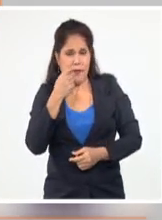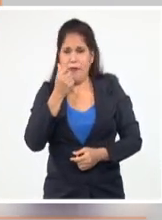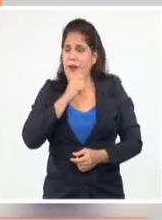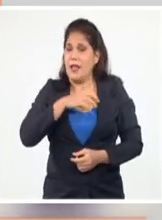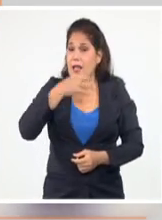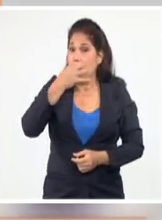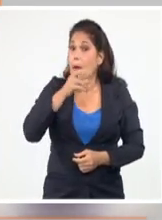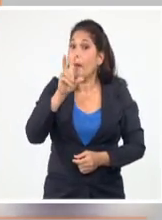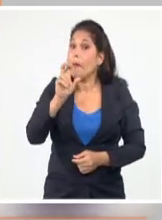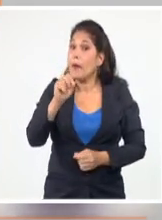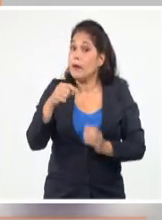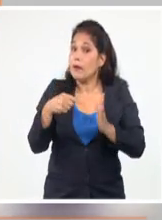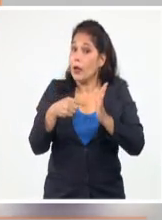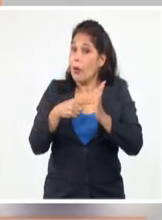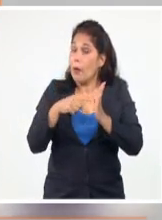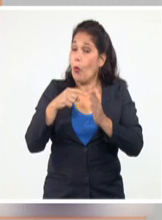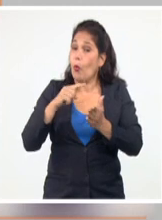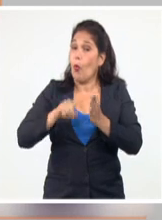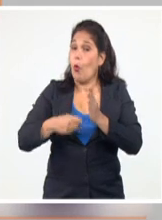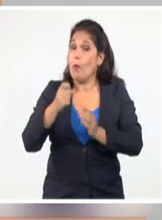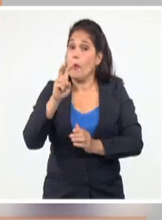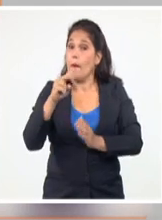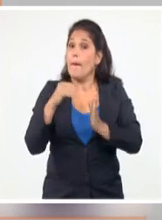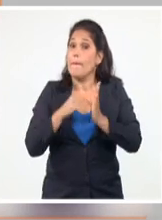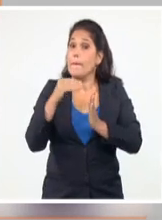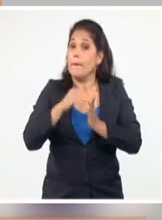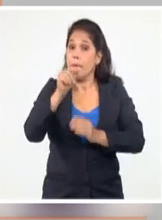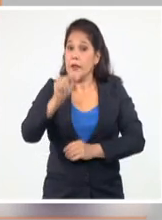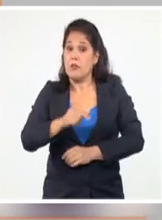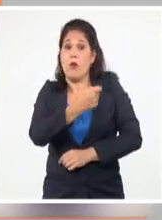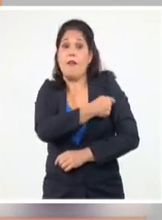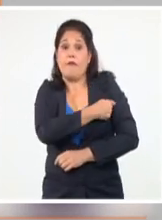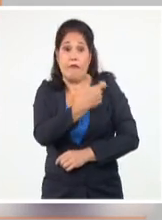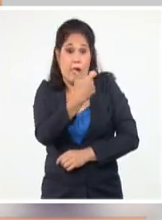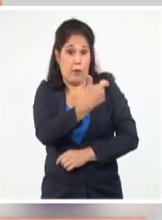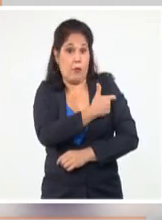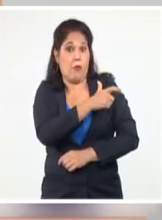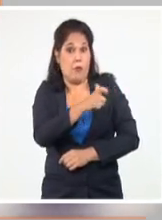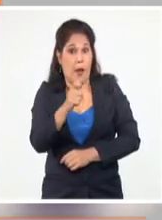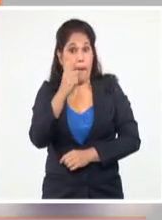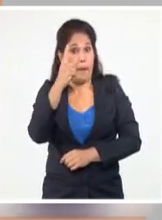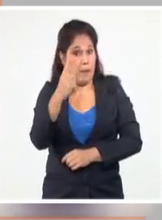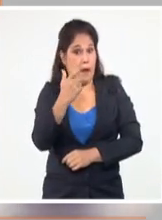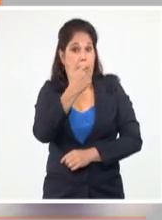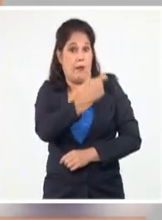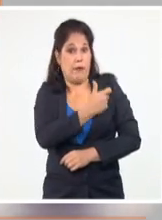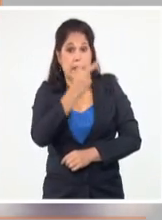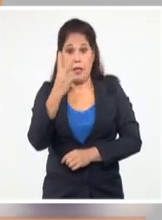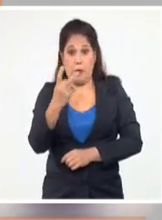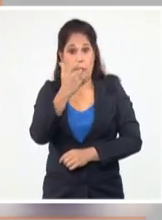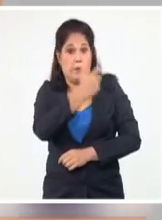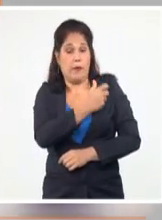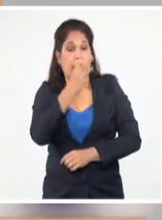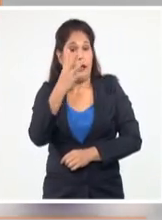pero son 20,2 millones de personas vacunadas en primera, en segunda, en tercera o con la plus.